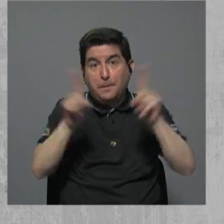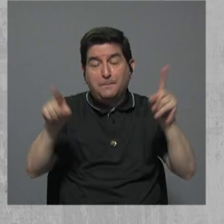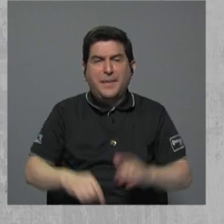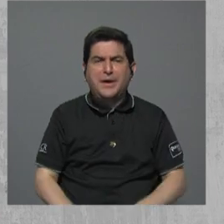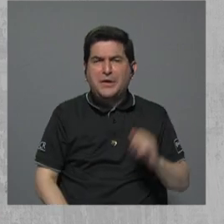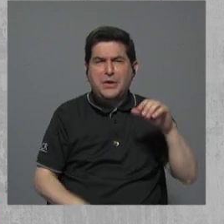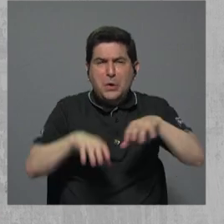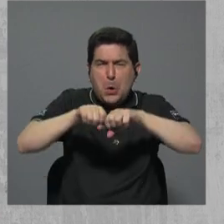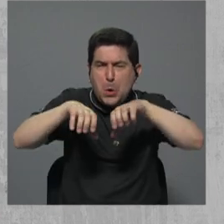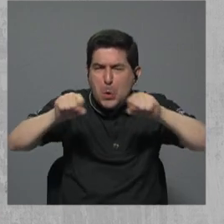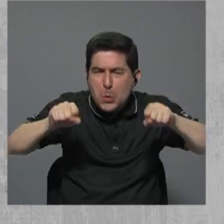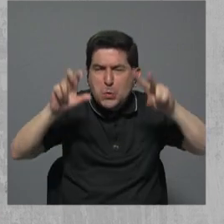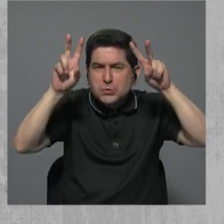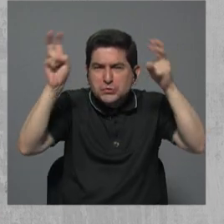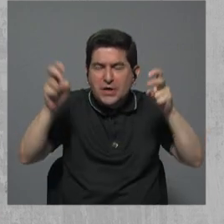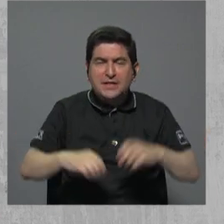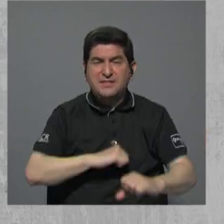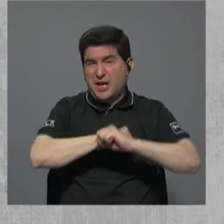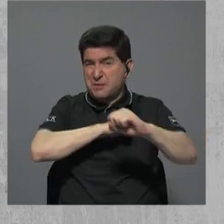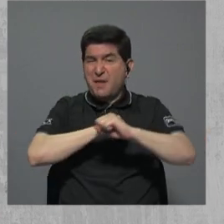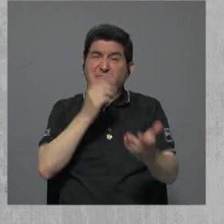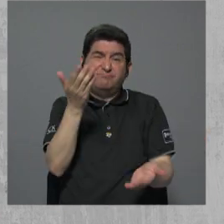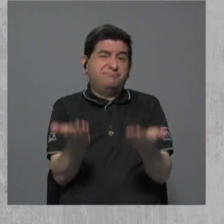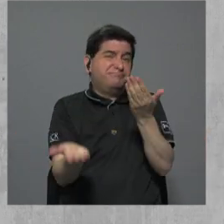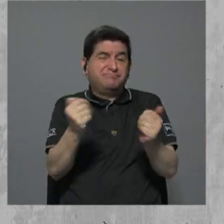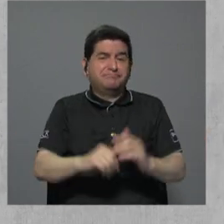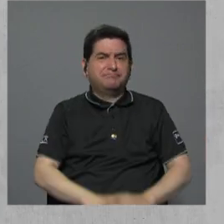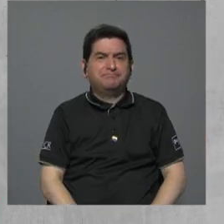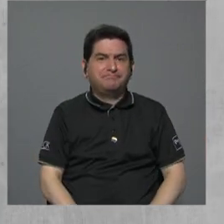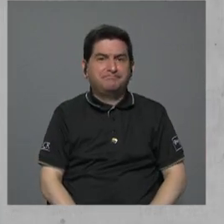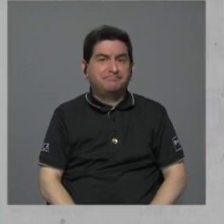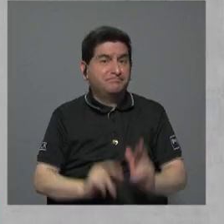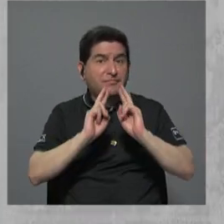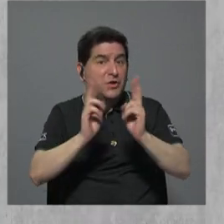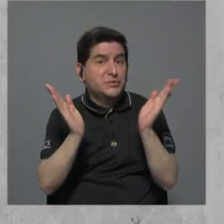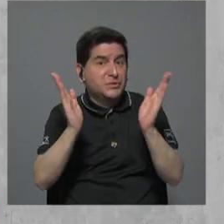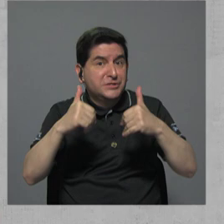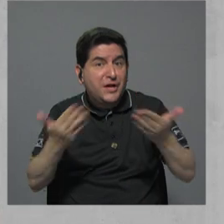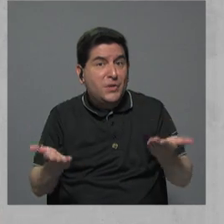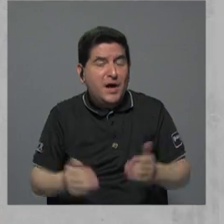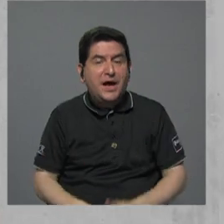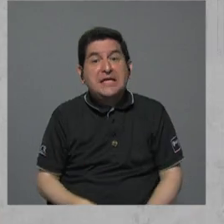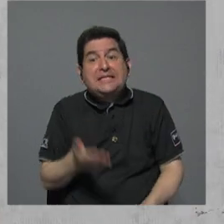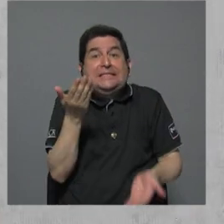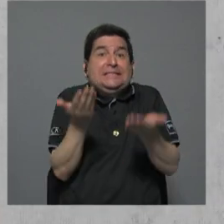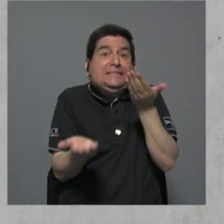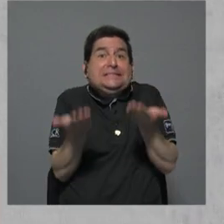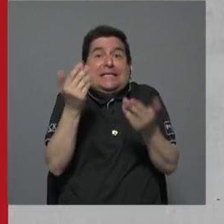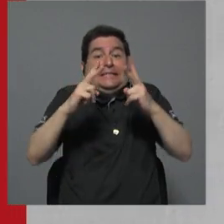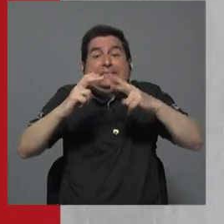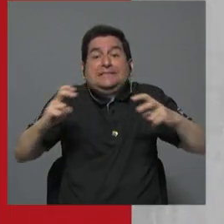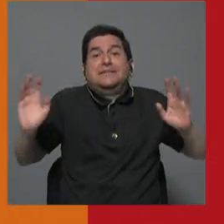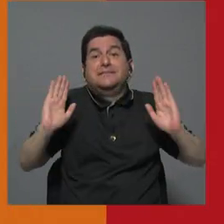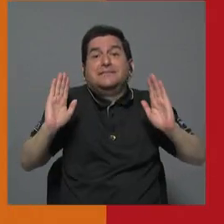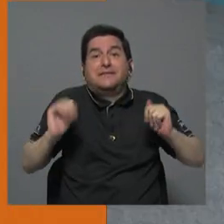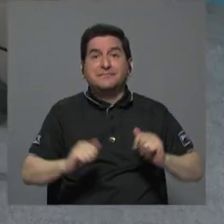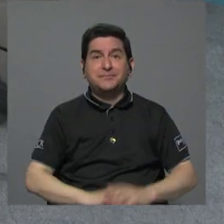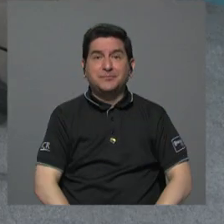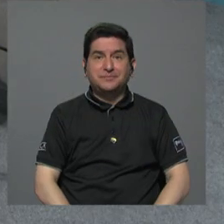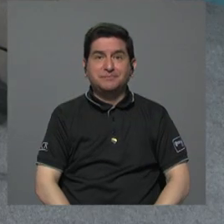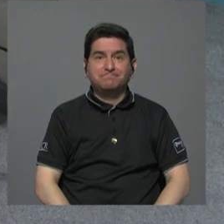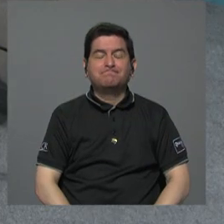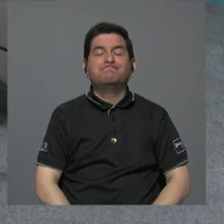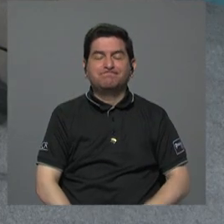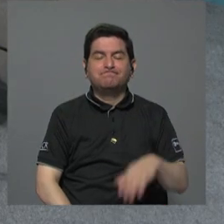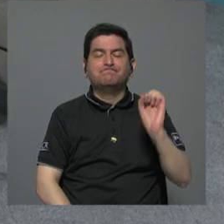¿será la corrupción el tema de la campaña? No tenemos respuesta todavía. Es una posibilidad, hay que analizarlo. uno de ellos, sin